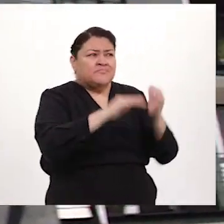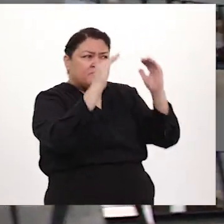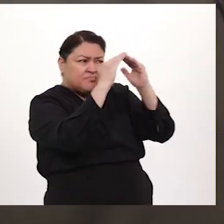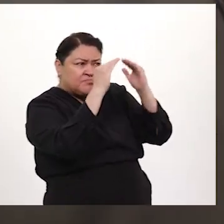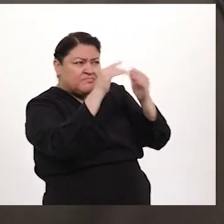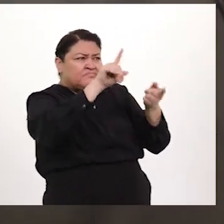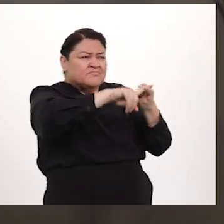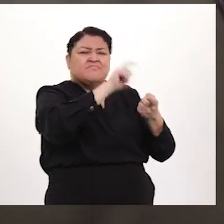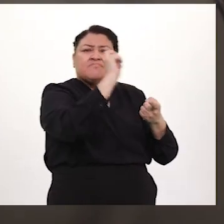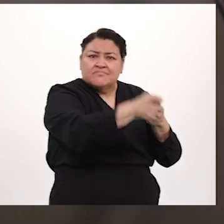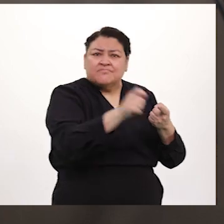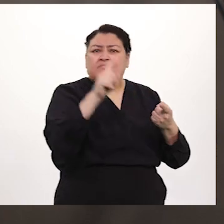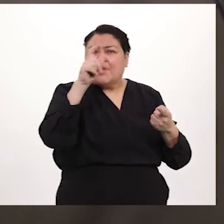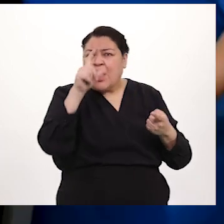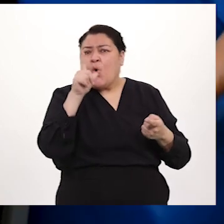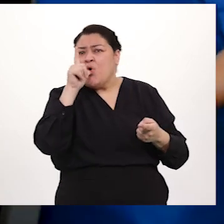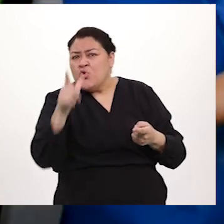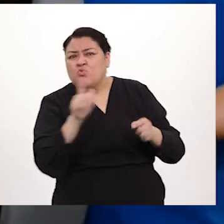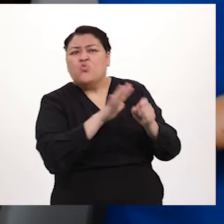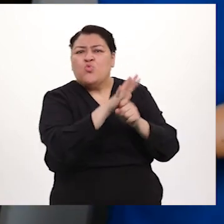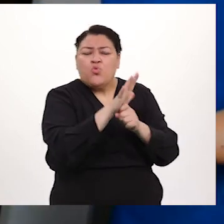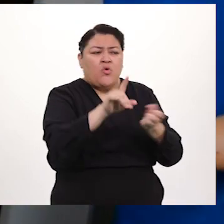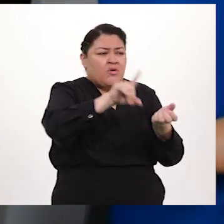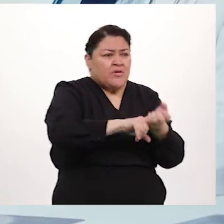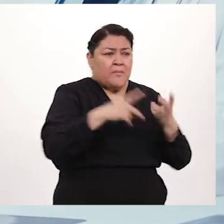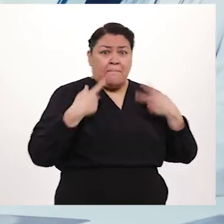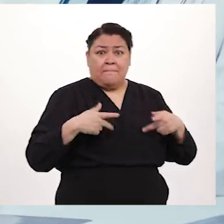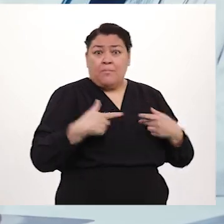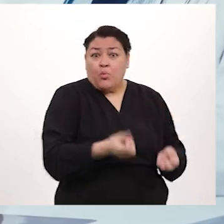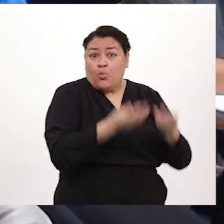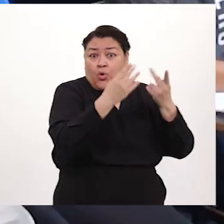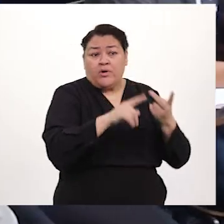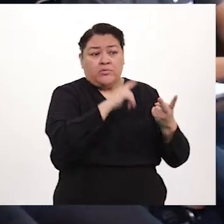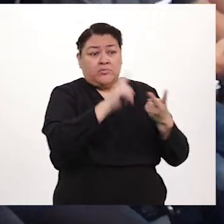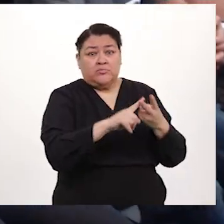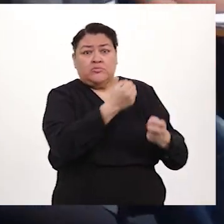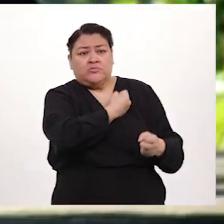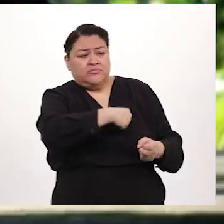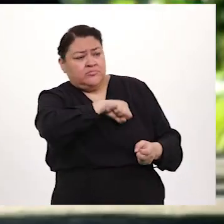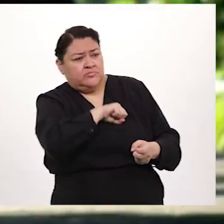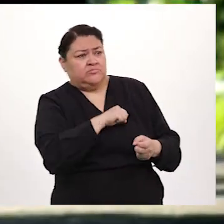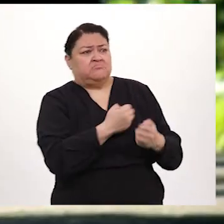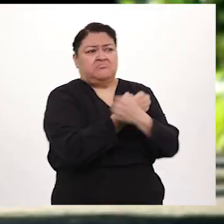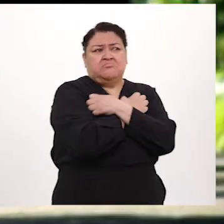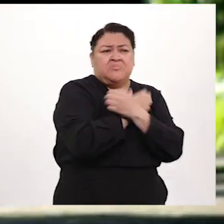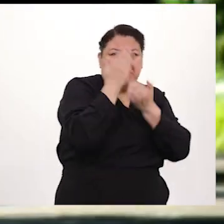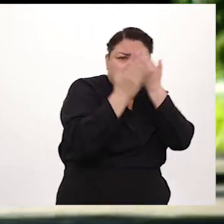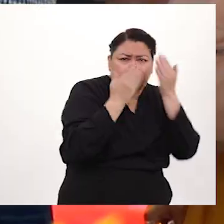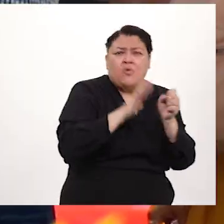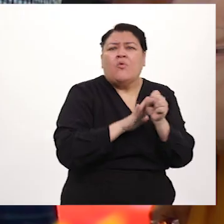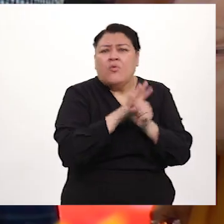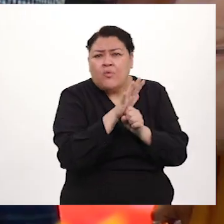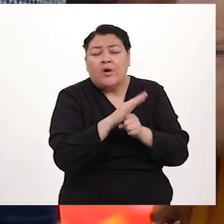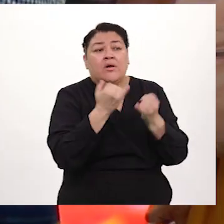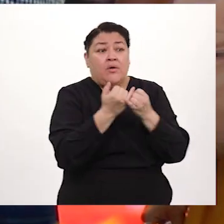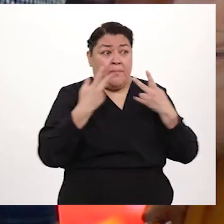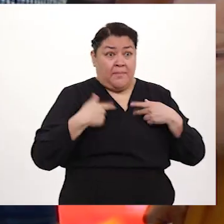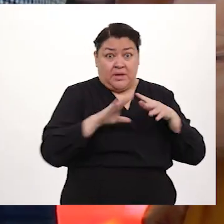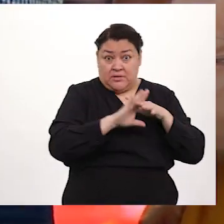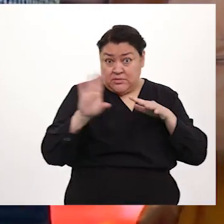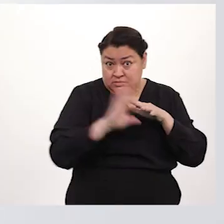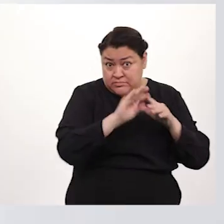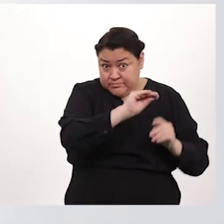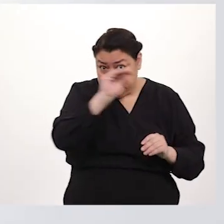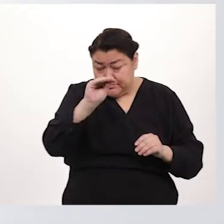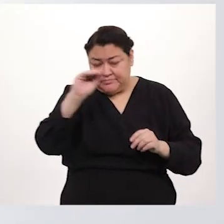vivienda, los servicios disponibles, la composición del hogar, la salud, la educación y la migración. El módulo